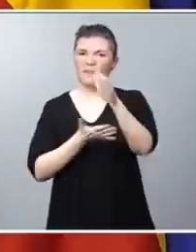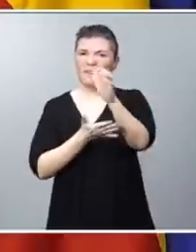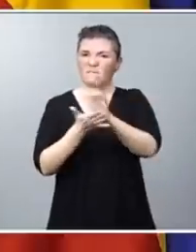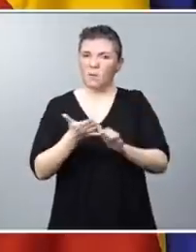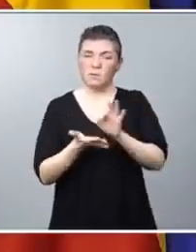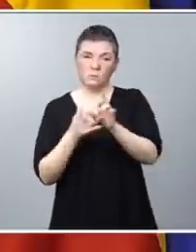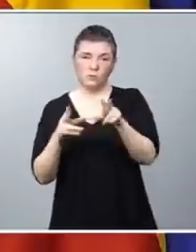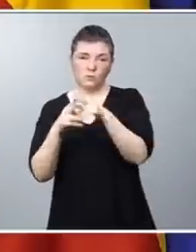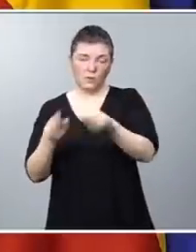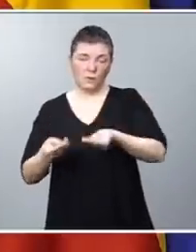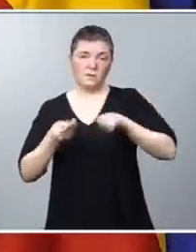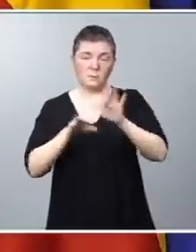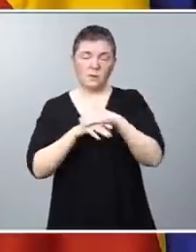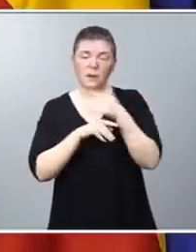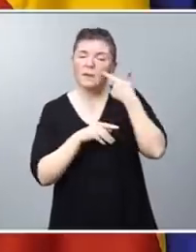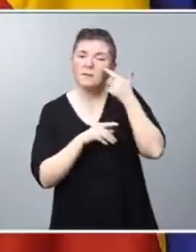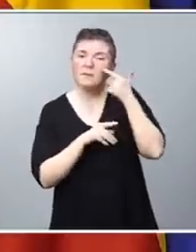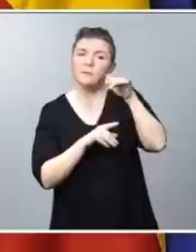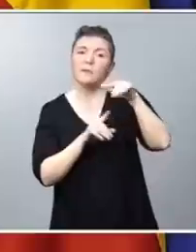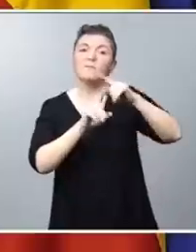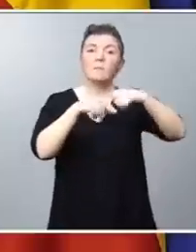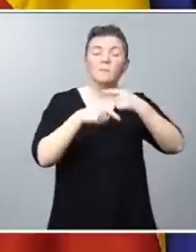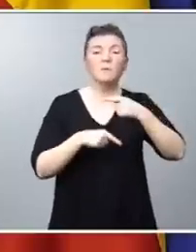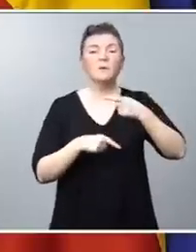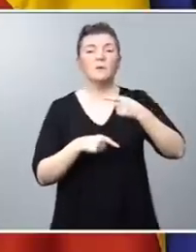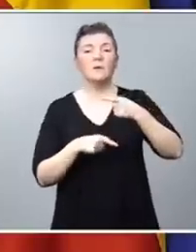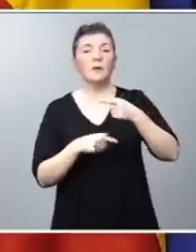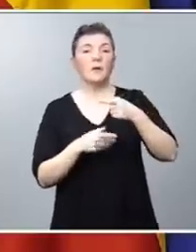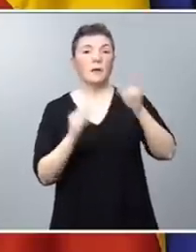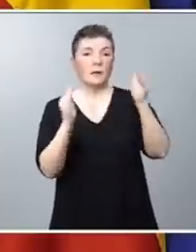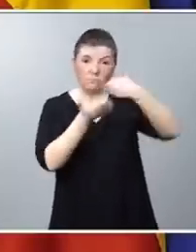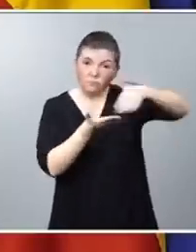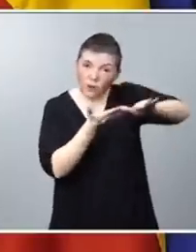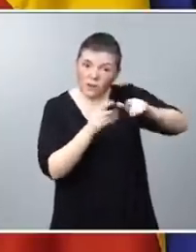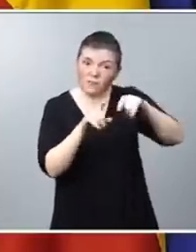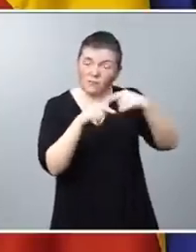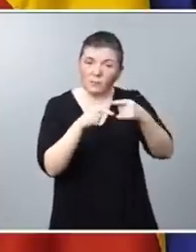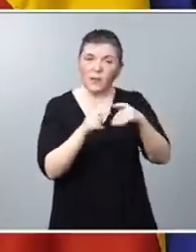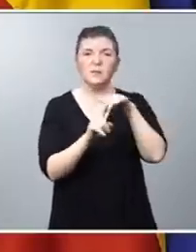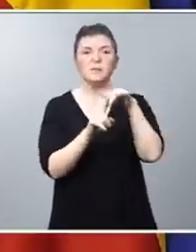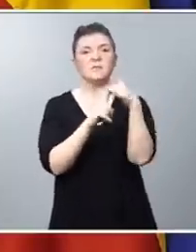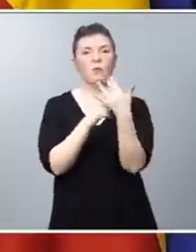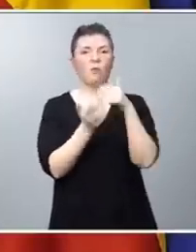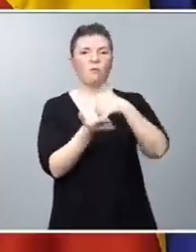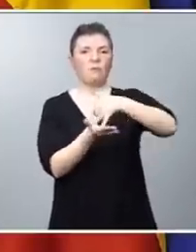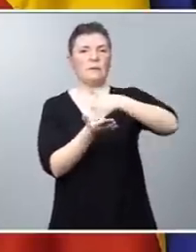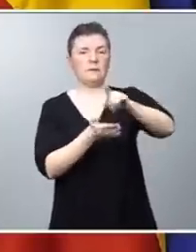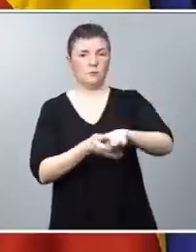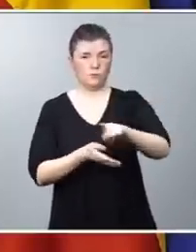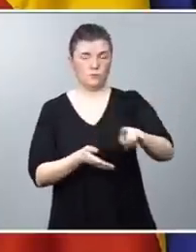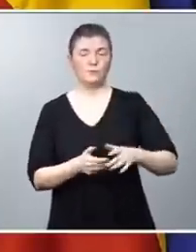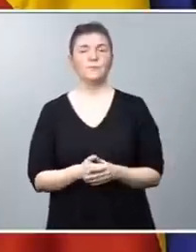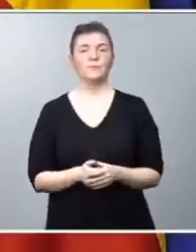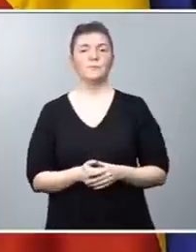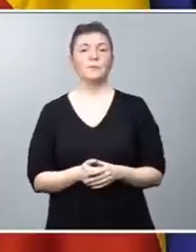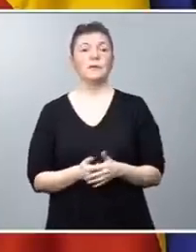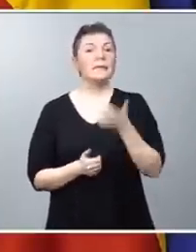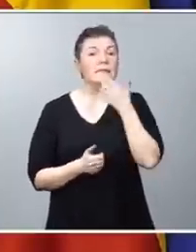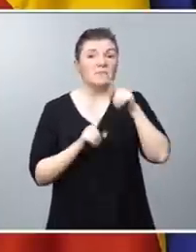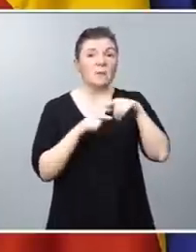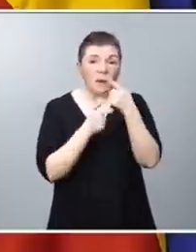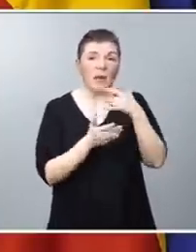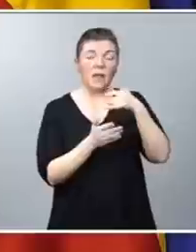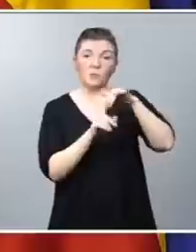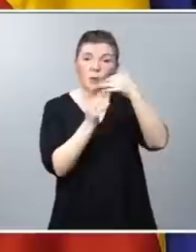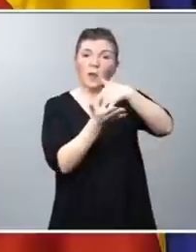para determinar si la familia que va a ser desahuciada está en una situación de vulnerabilidad. Si lo está, la comunidad autónoma